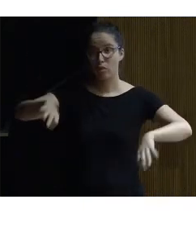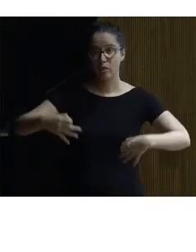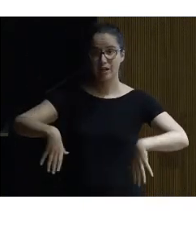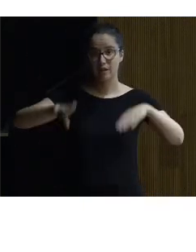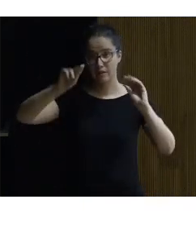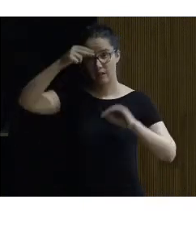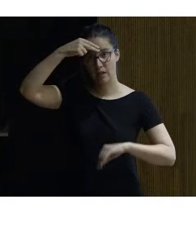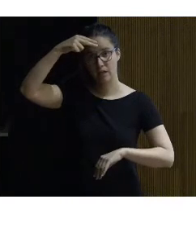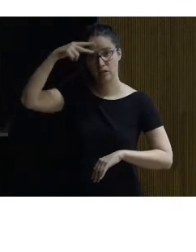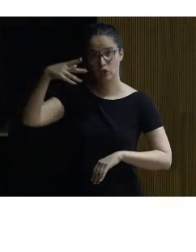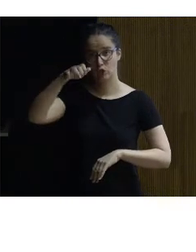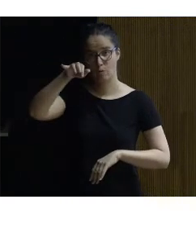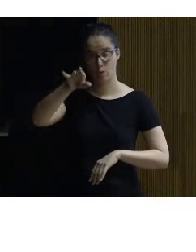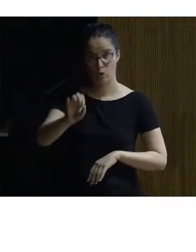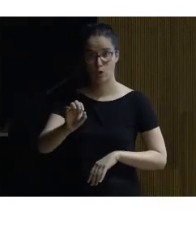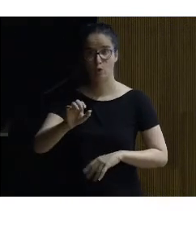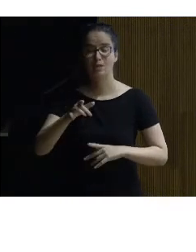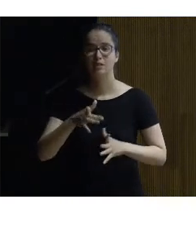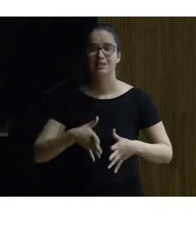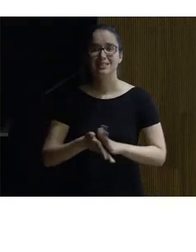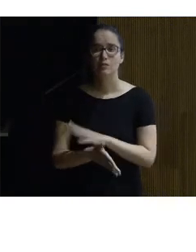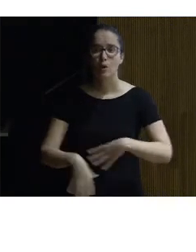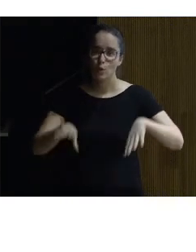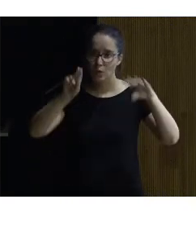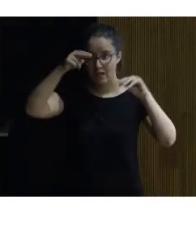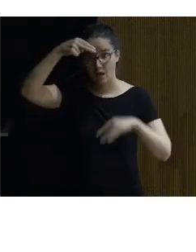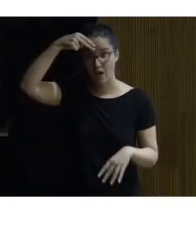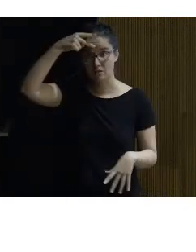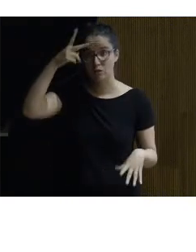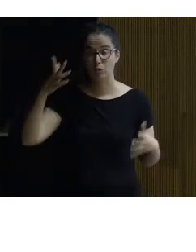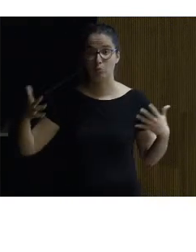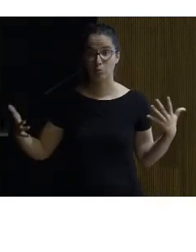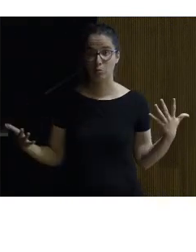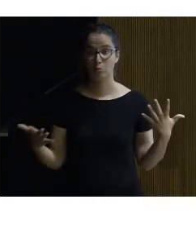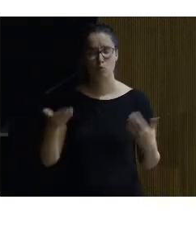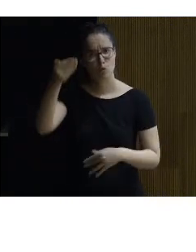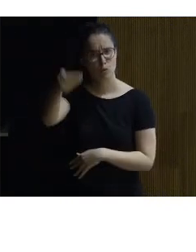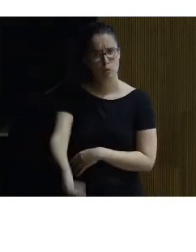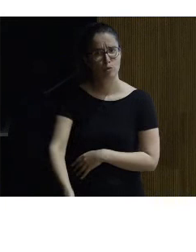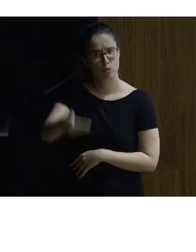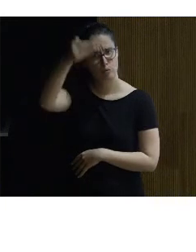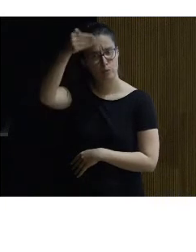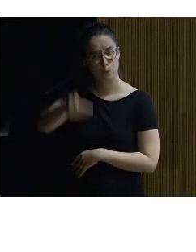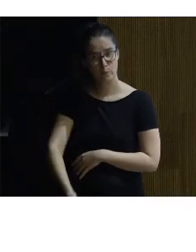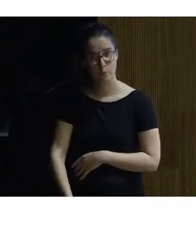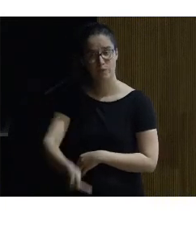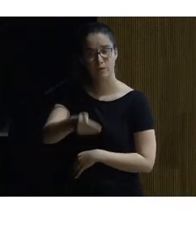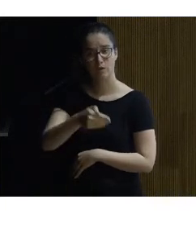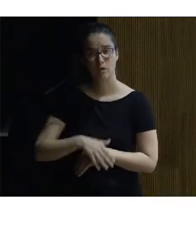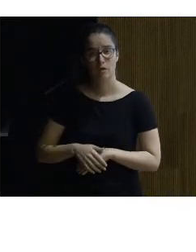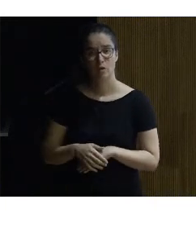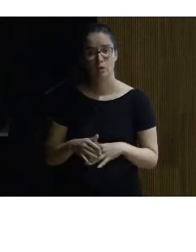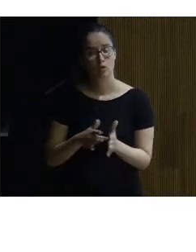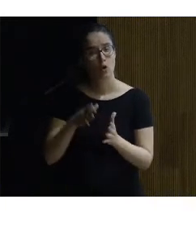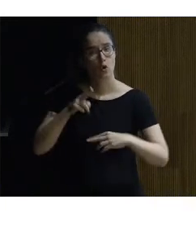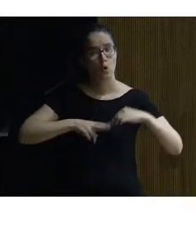castillo de Chambord este es un castillo muy muy importante que diría aquel ¿no? fue